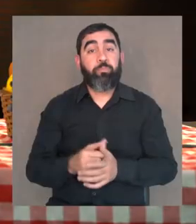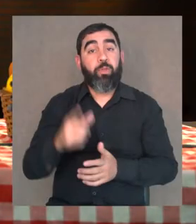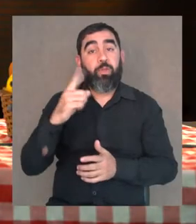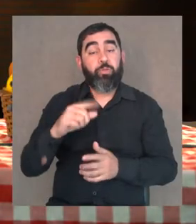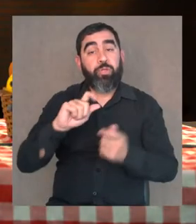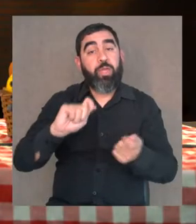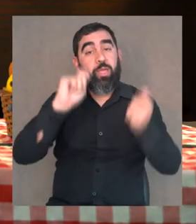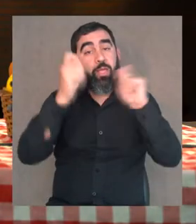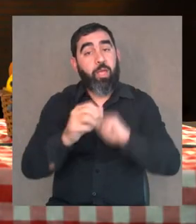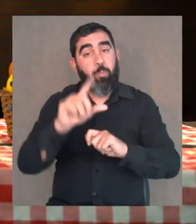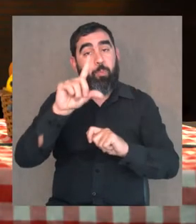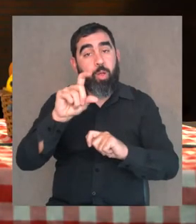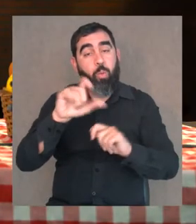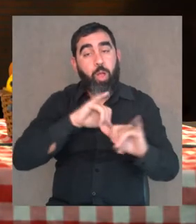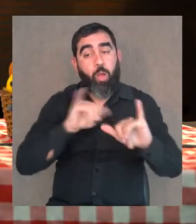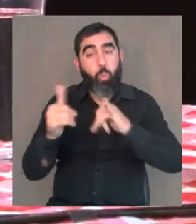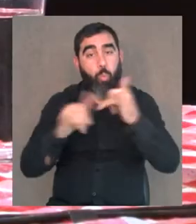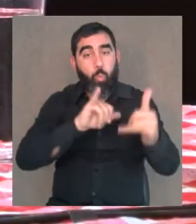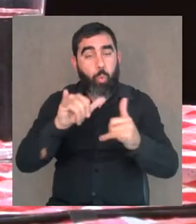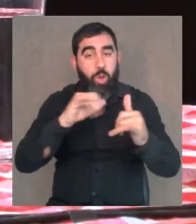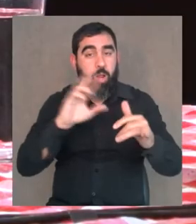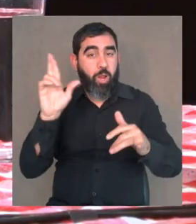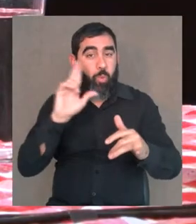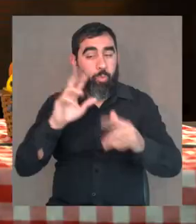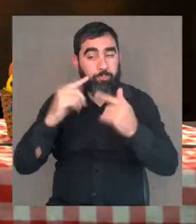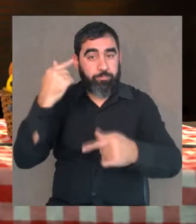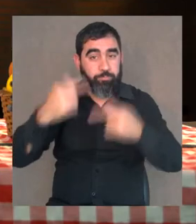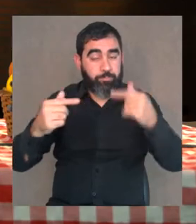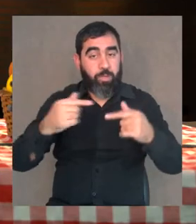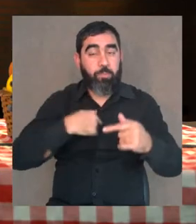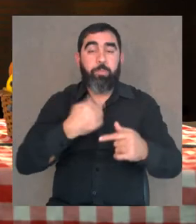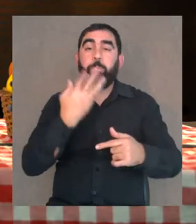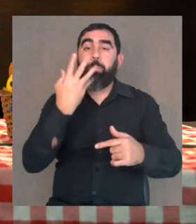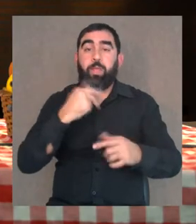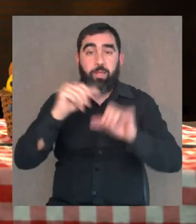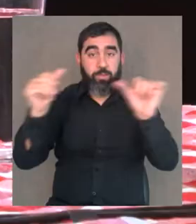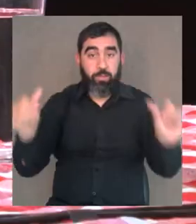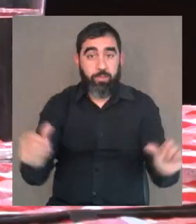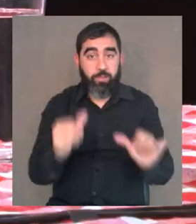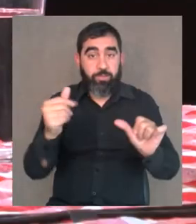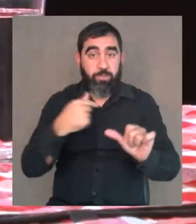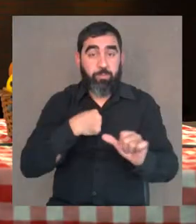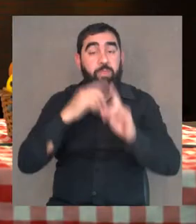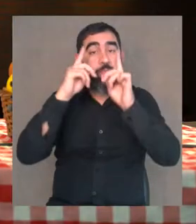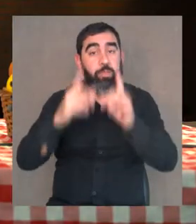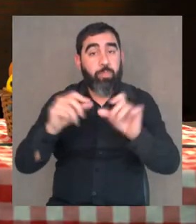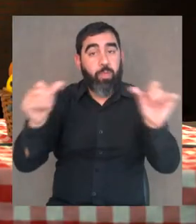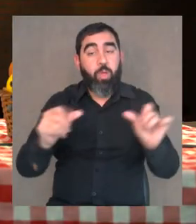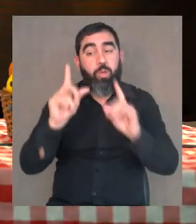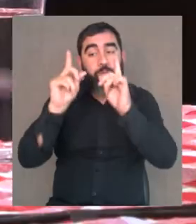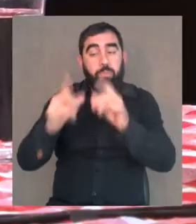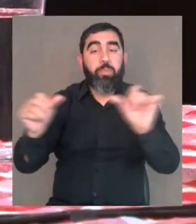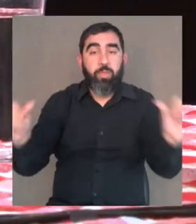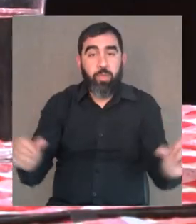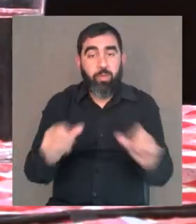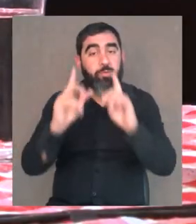Entonces le voy cambiando el agua jugando con los sonidos. Y esto a mí me encanta, me gusta muchísimo. que también hago utilizando,